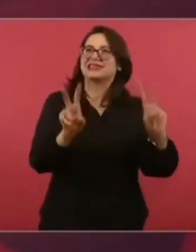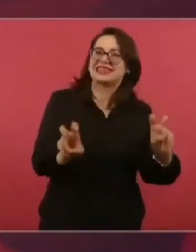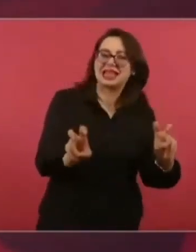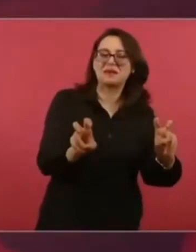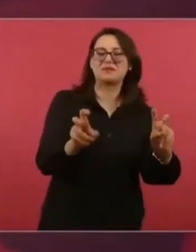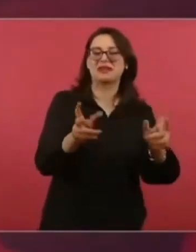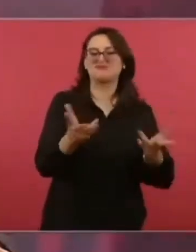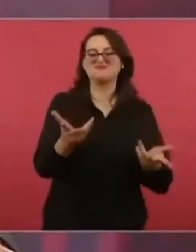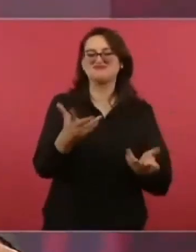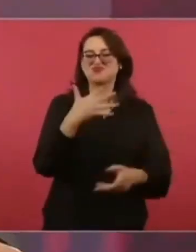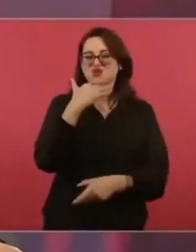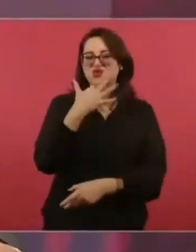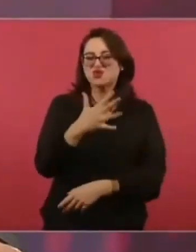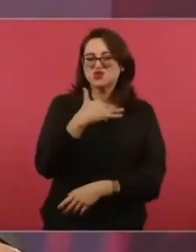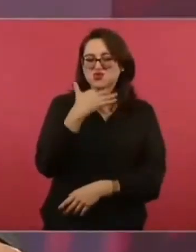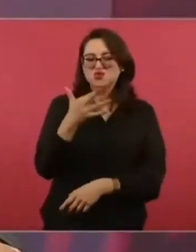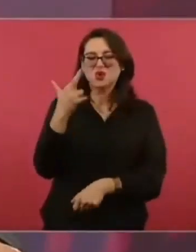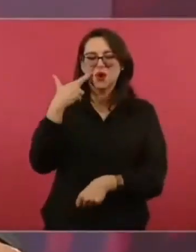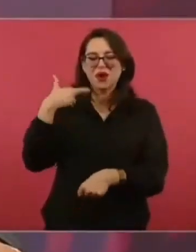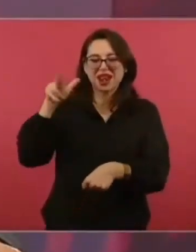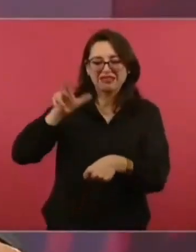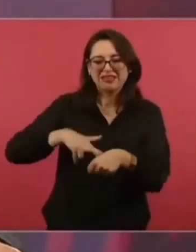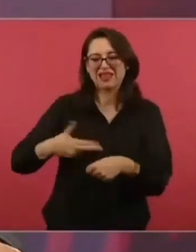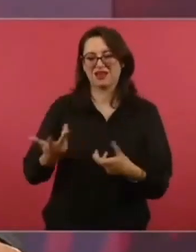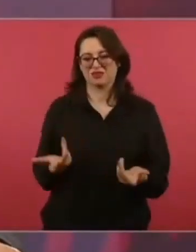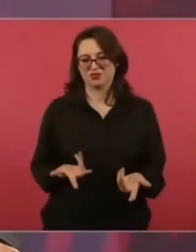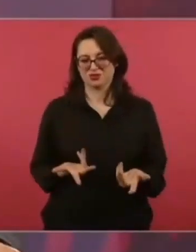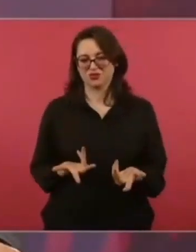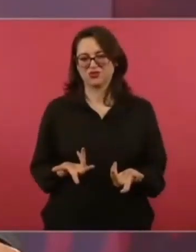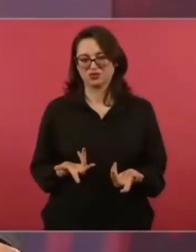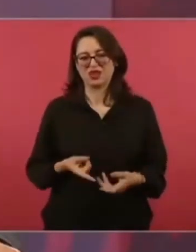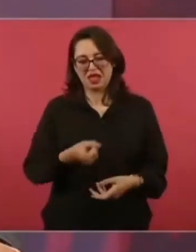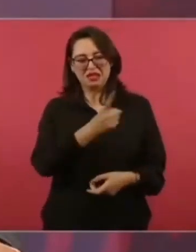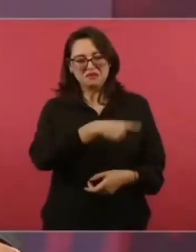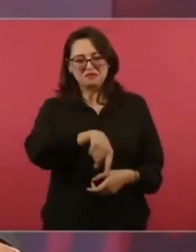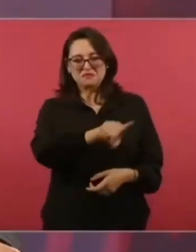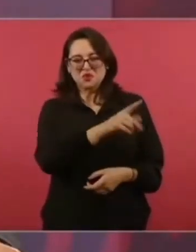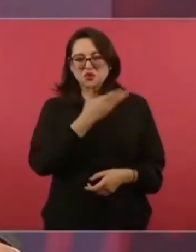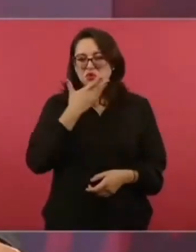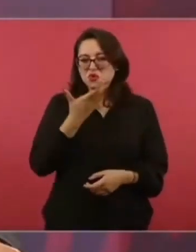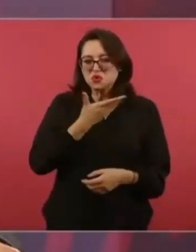las tranzas. Los más corruptos.